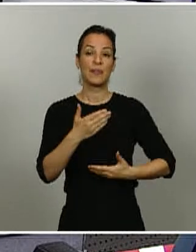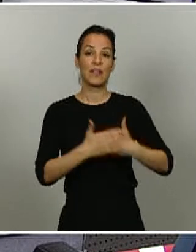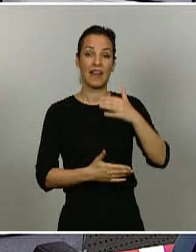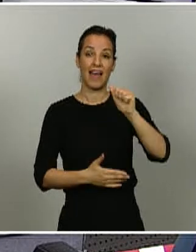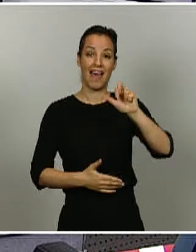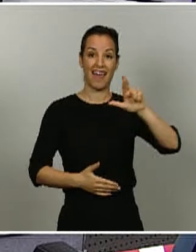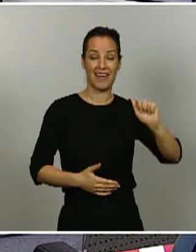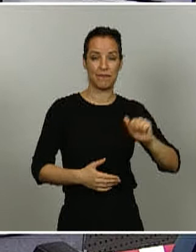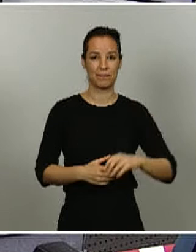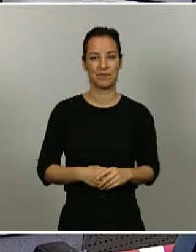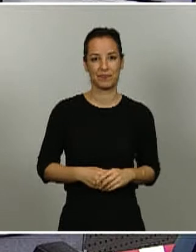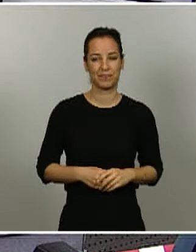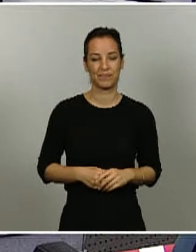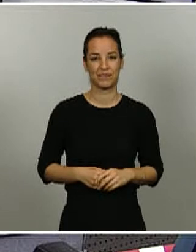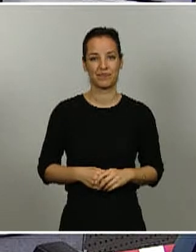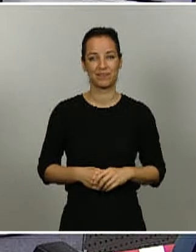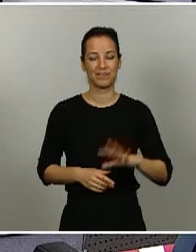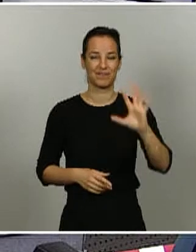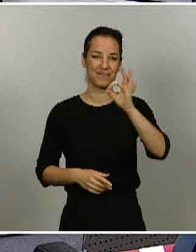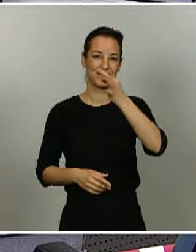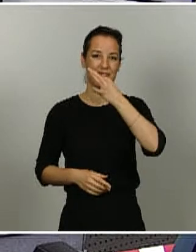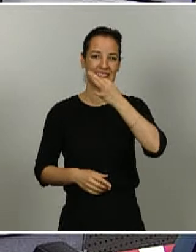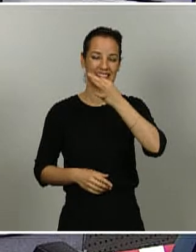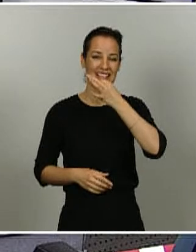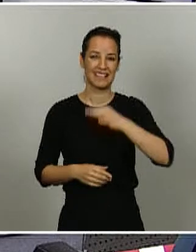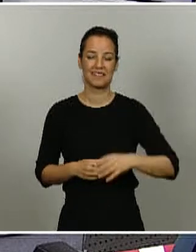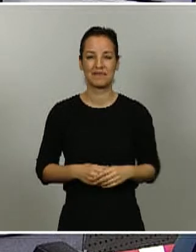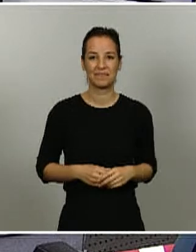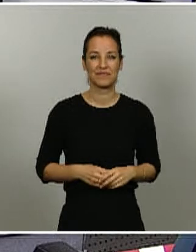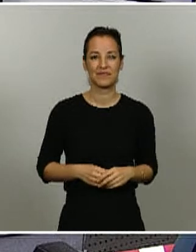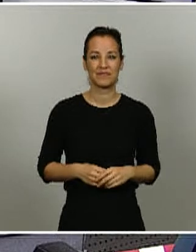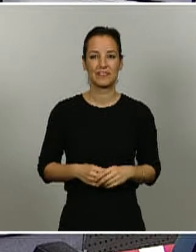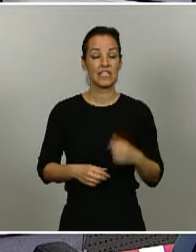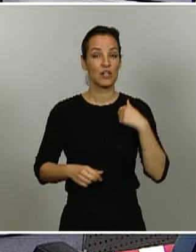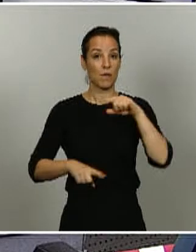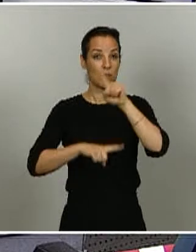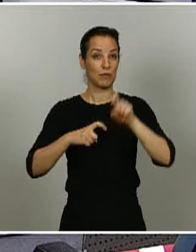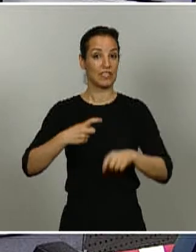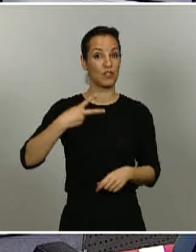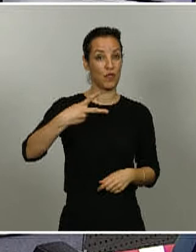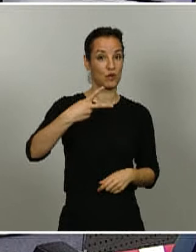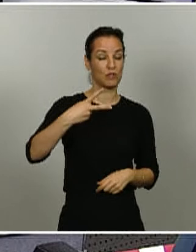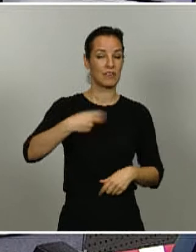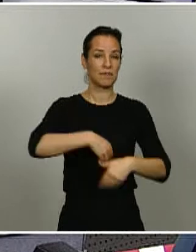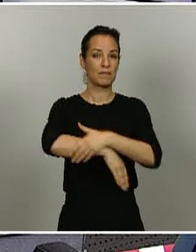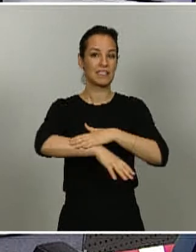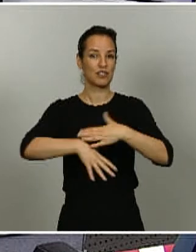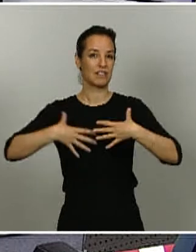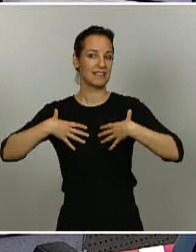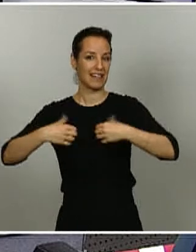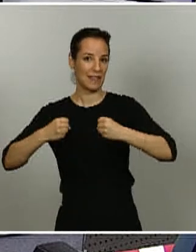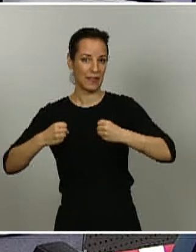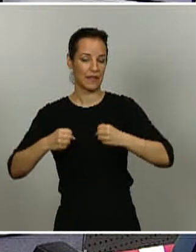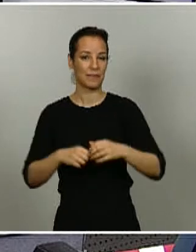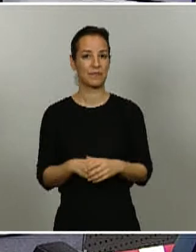Hola, buenas tardes. Soy Mireia Esteve del Diariada. Yo tenía dos preguntas para el ministro de Sanidad. Por un lado